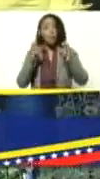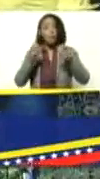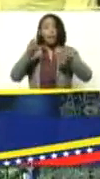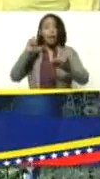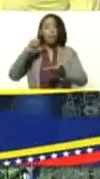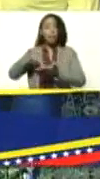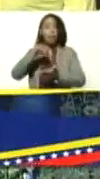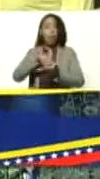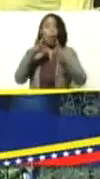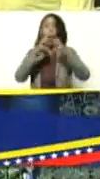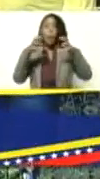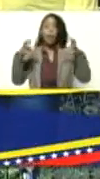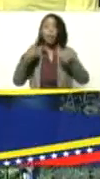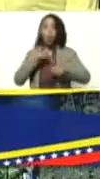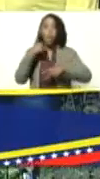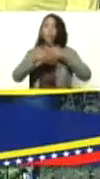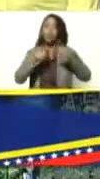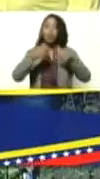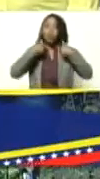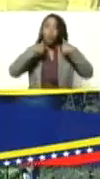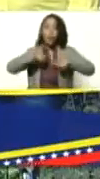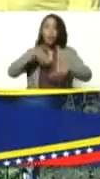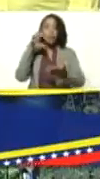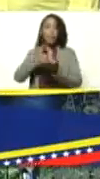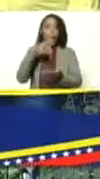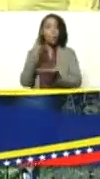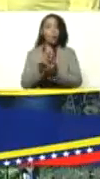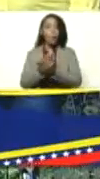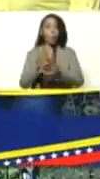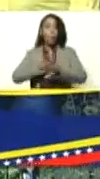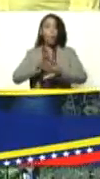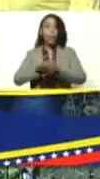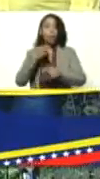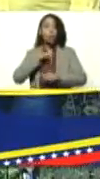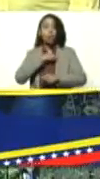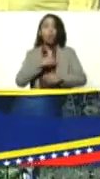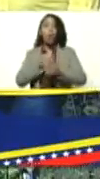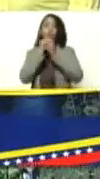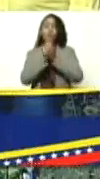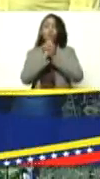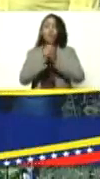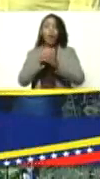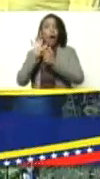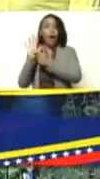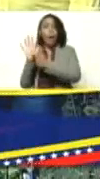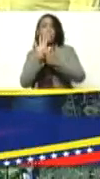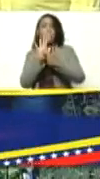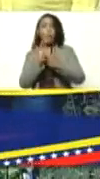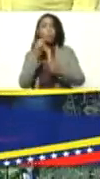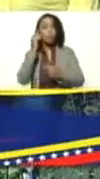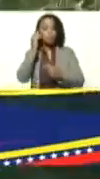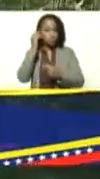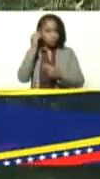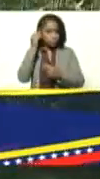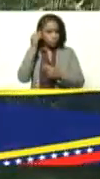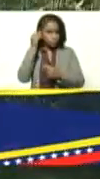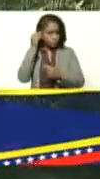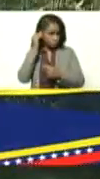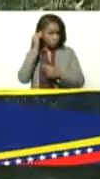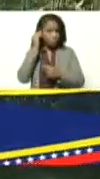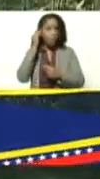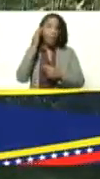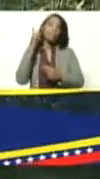del cual también soy productor aquí en el estado monaga presidente porque tenemos que predicar con el ejemplo tenemos también